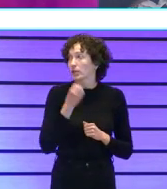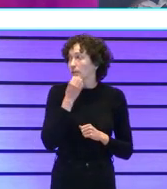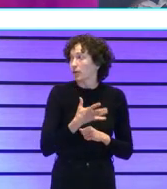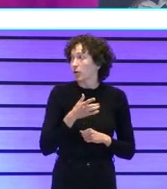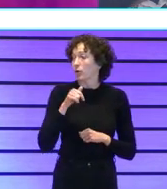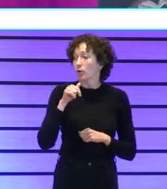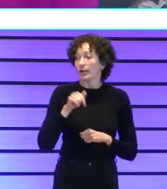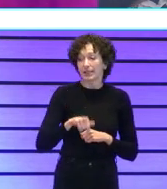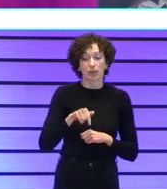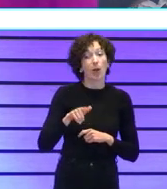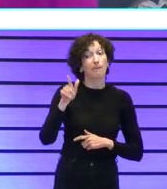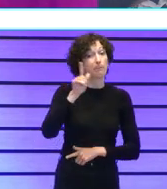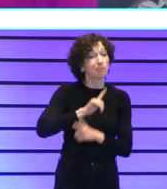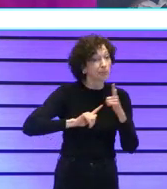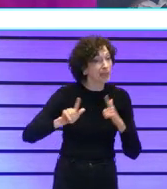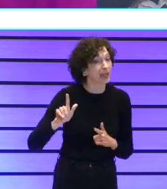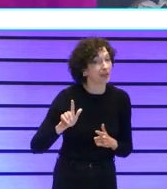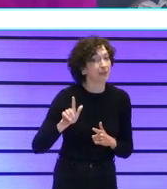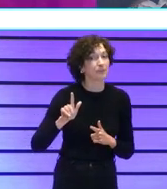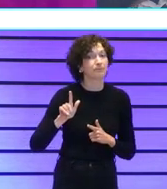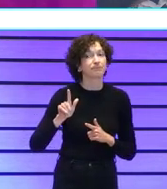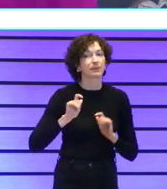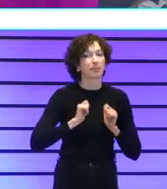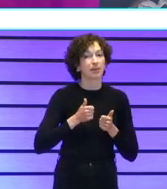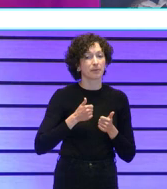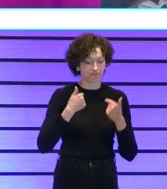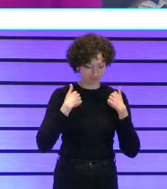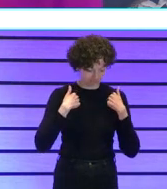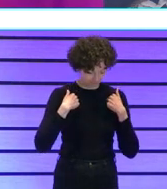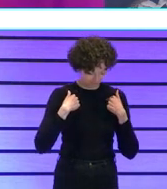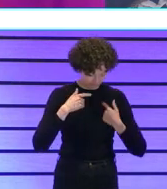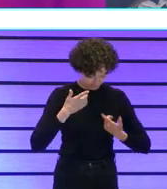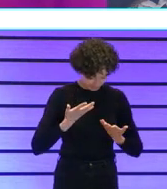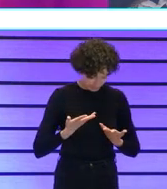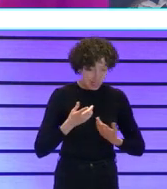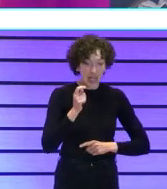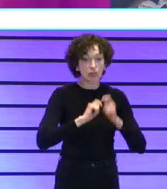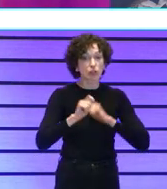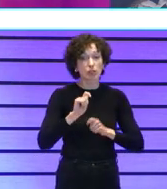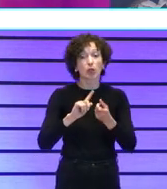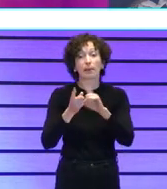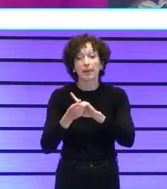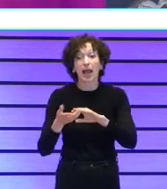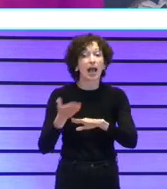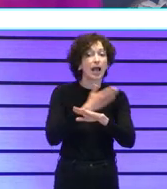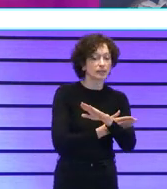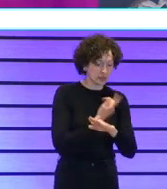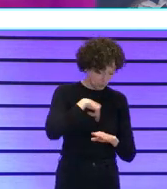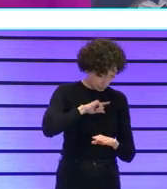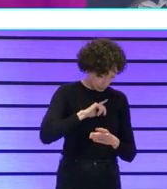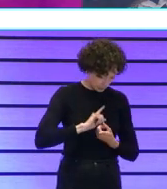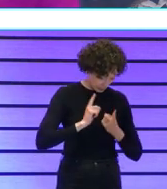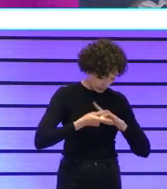es un viaje que pasa por uno mismo o no podemos cambiar una organización si no cambiamos primero nosotros